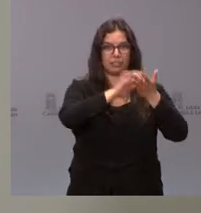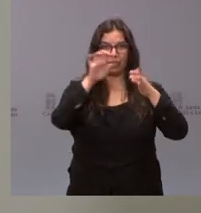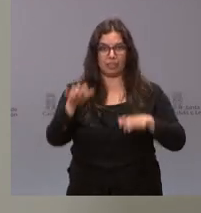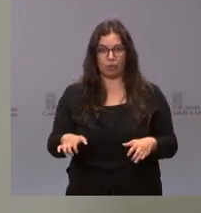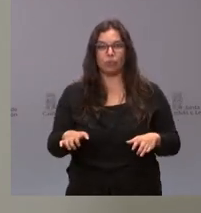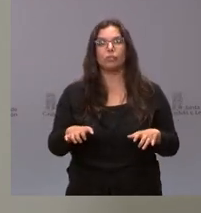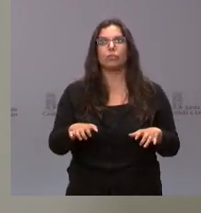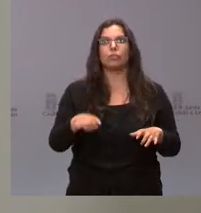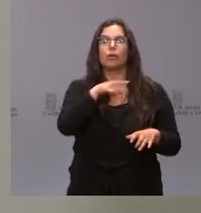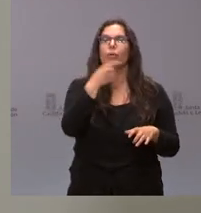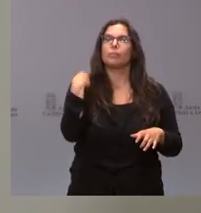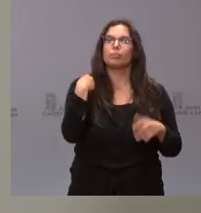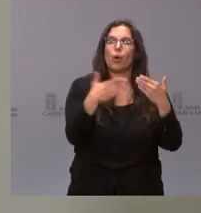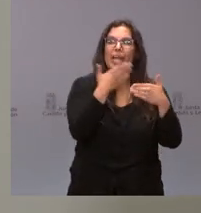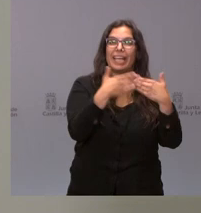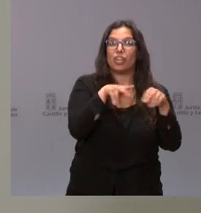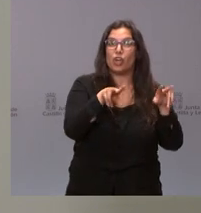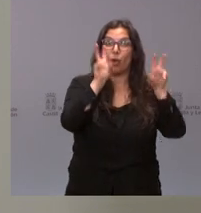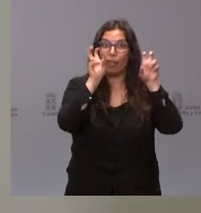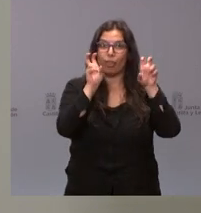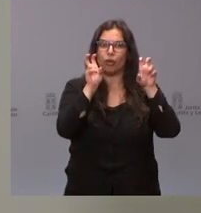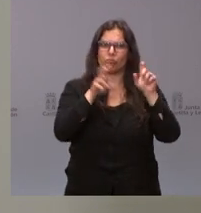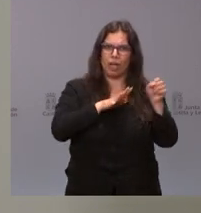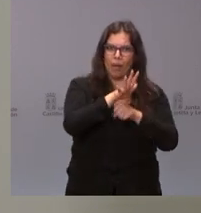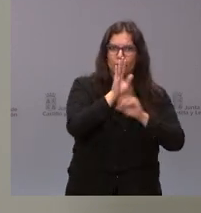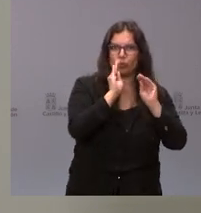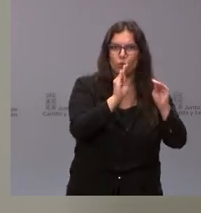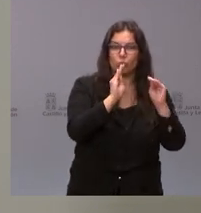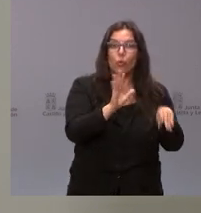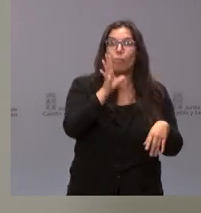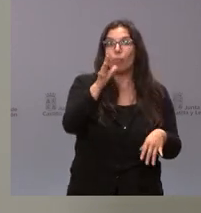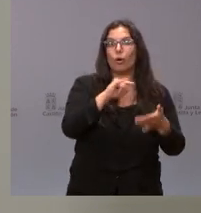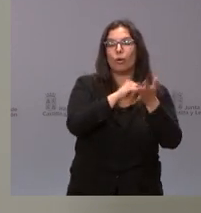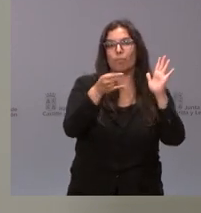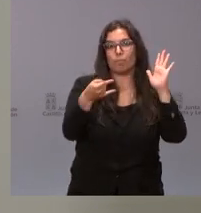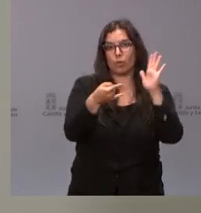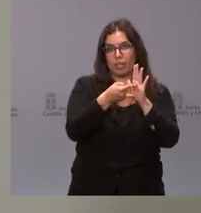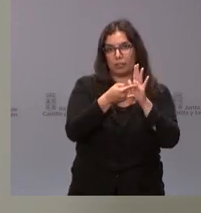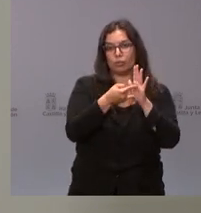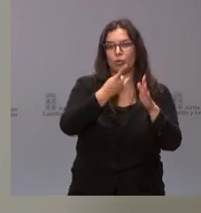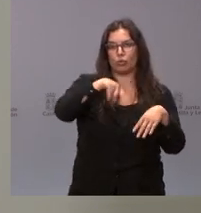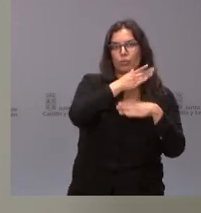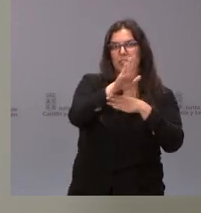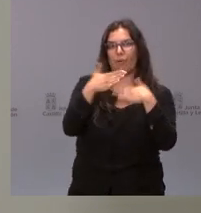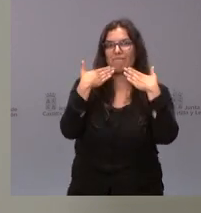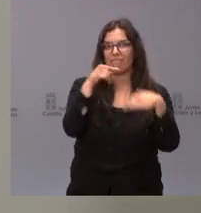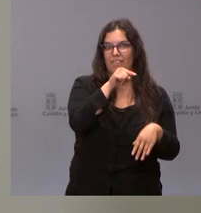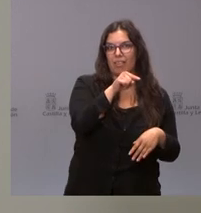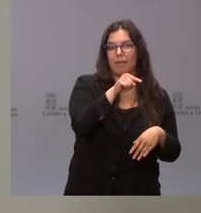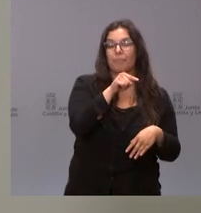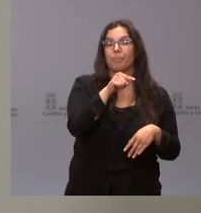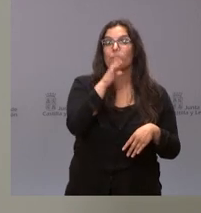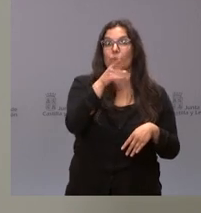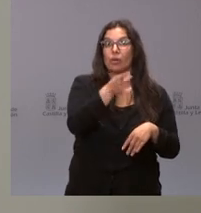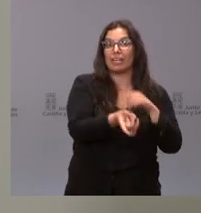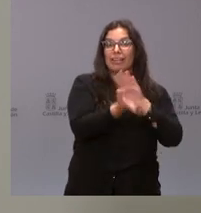de innovación en el sector aeronáutico como consecuencia del proyecto que presentábamos, que estaba apoyado en la existencia